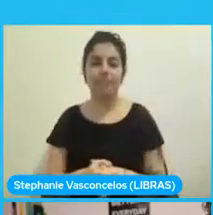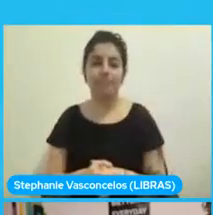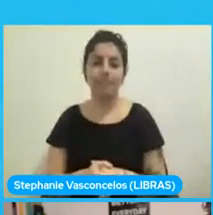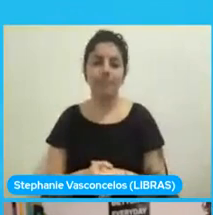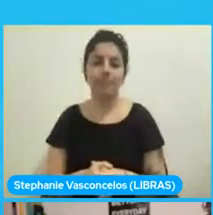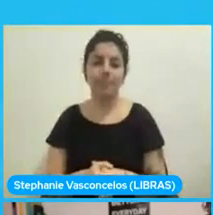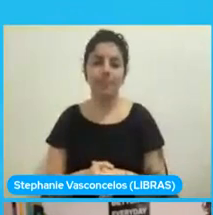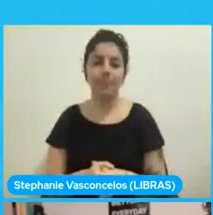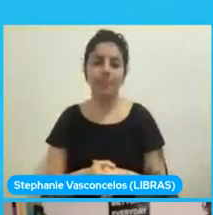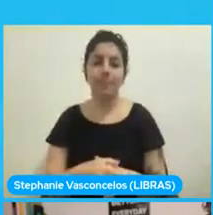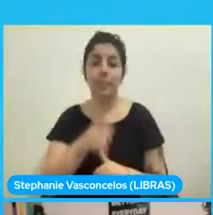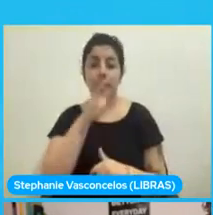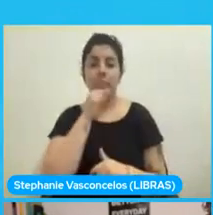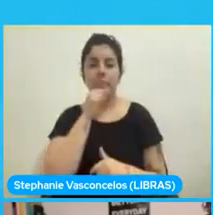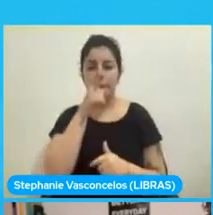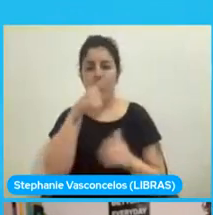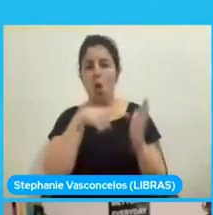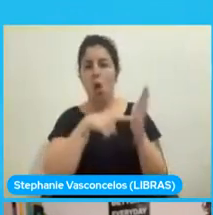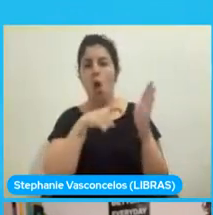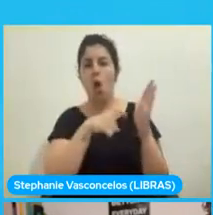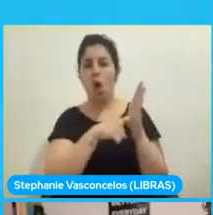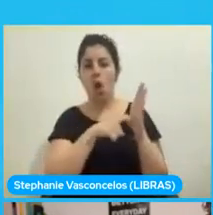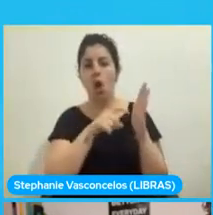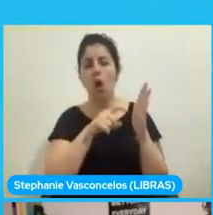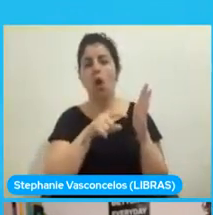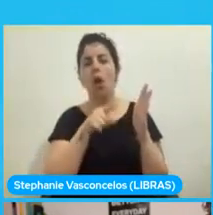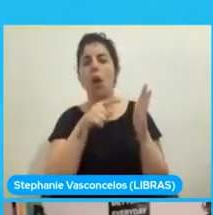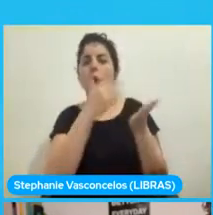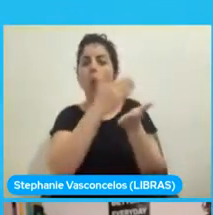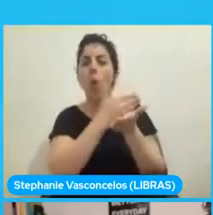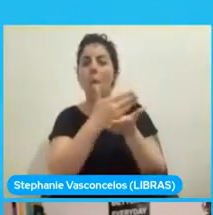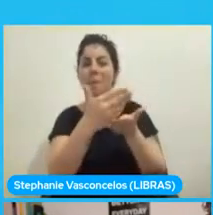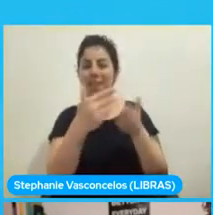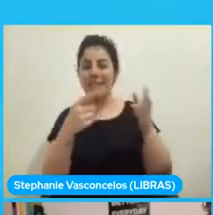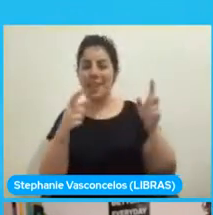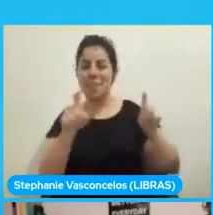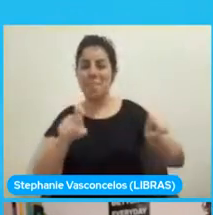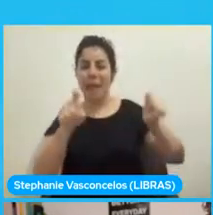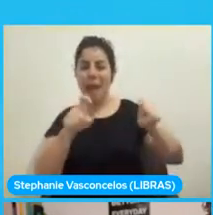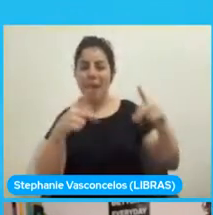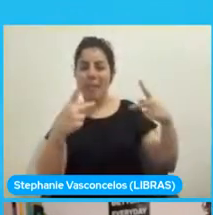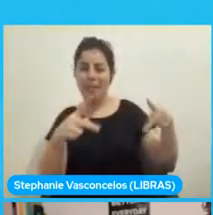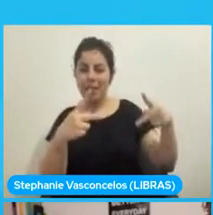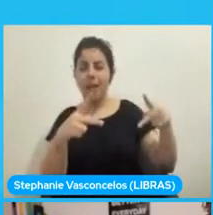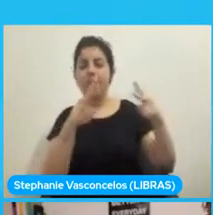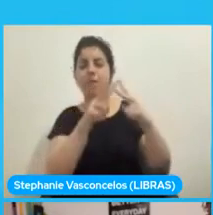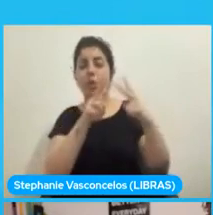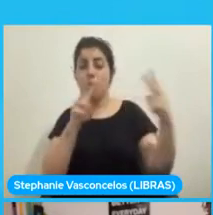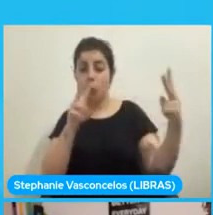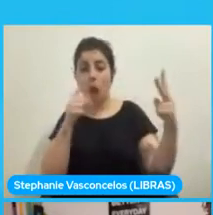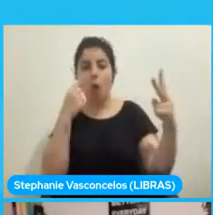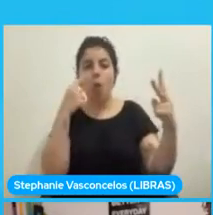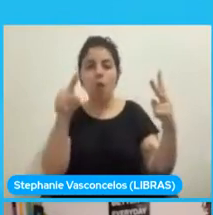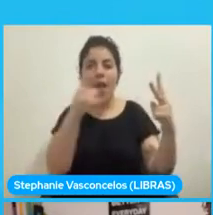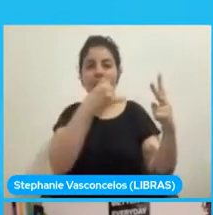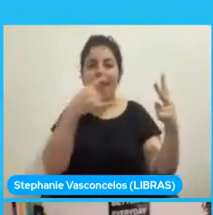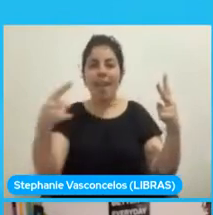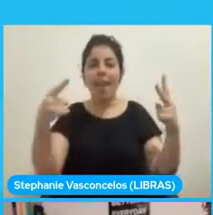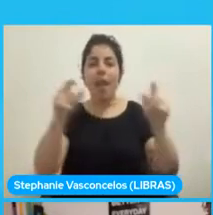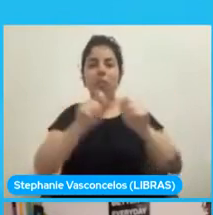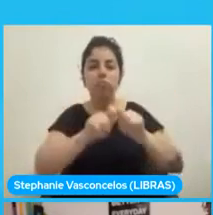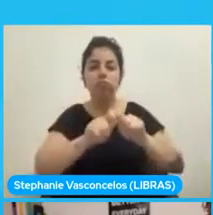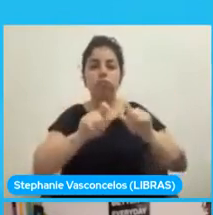inicié la máquina virtual y vemos que Windows está haciendo un boteo. Si